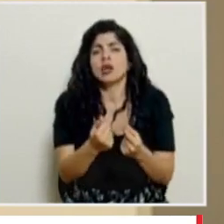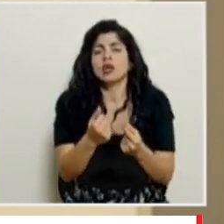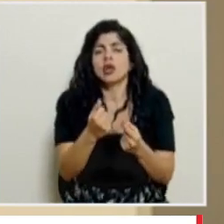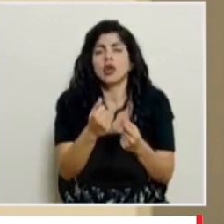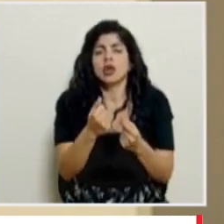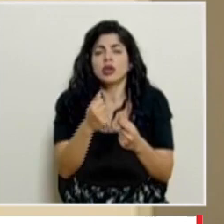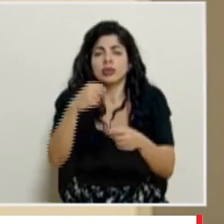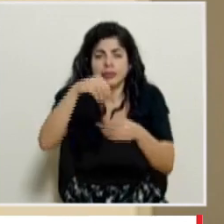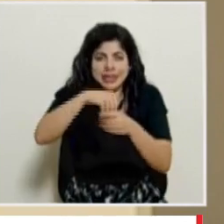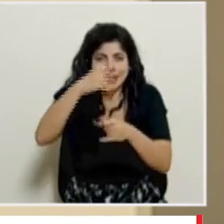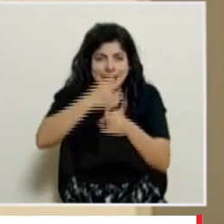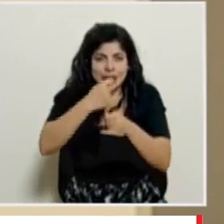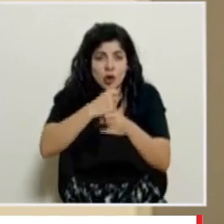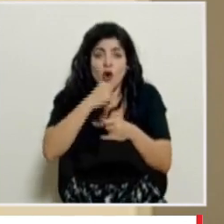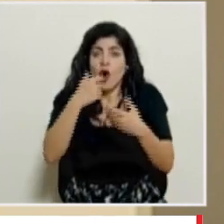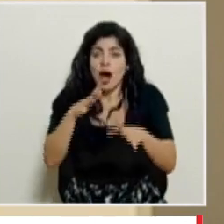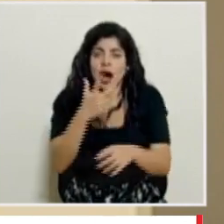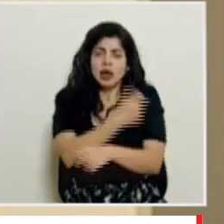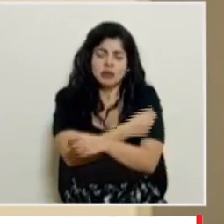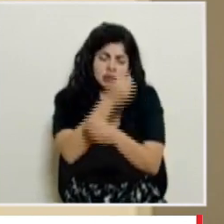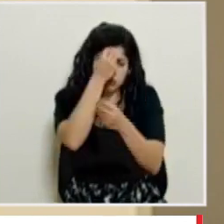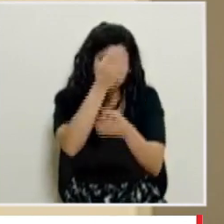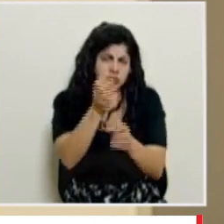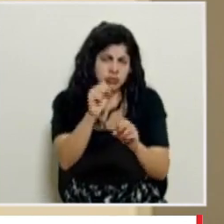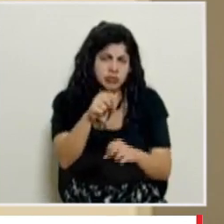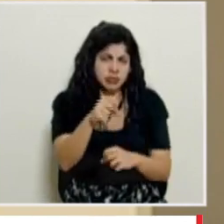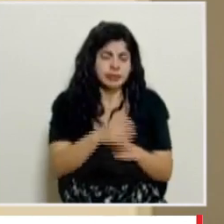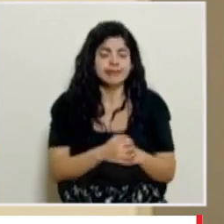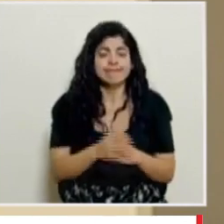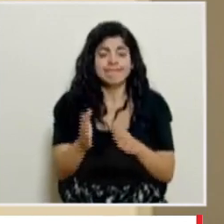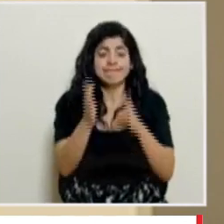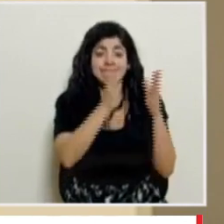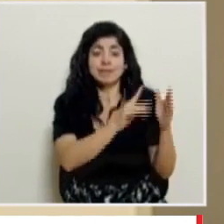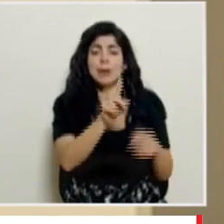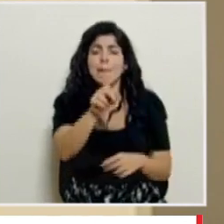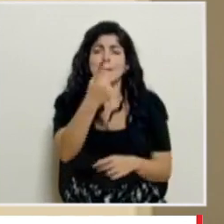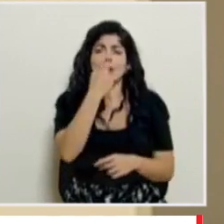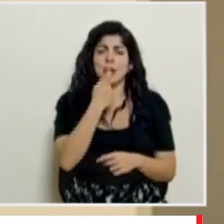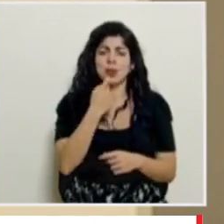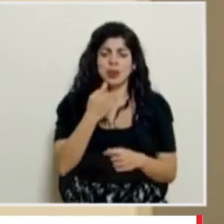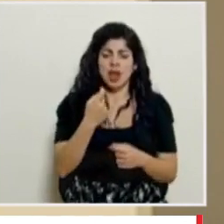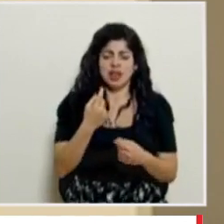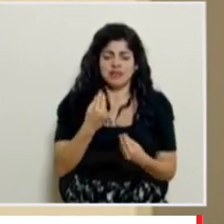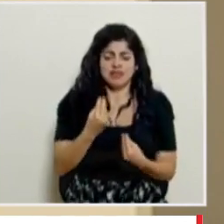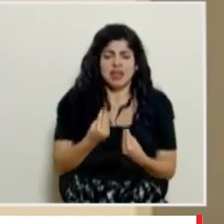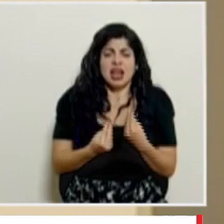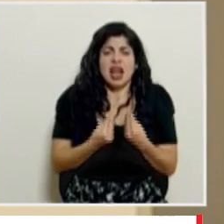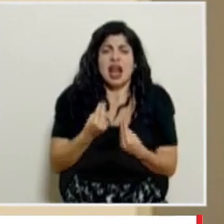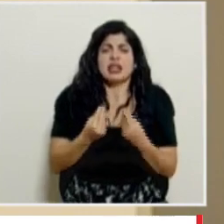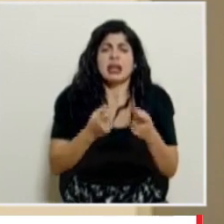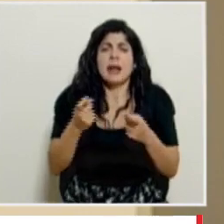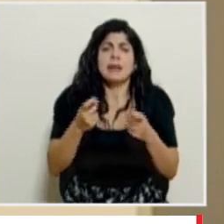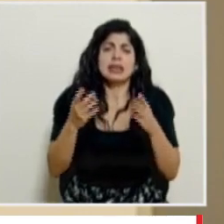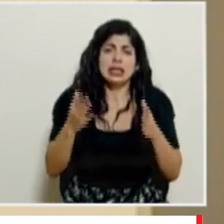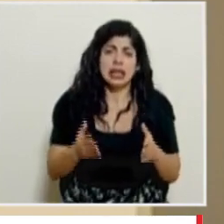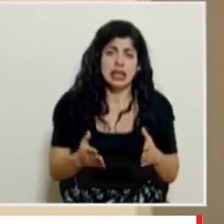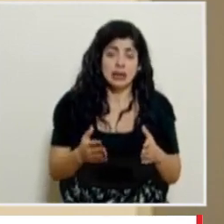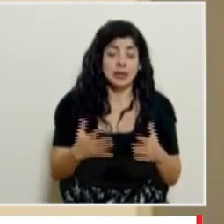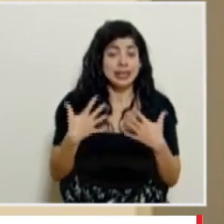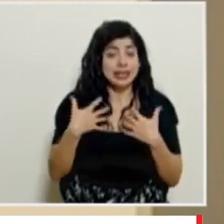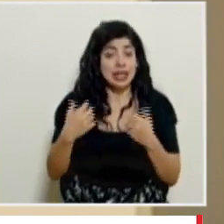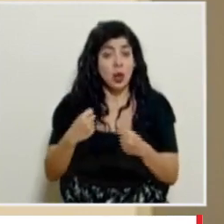nivel de la institución que no han querido vacunarse con respecto a la pregunta de que estamos haciendo desde el punto de vista administrativo salud